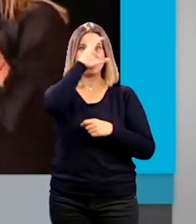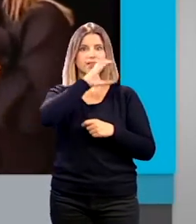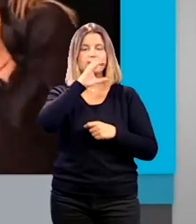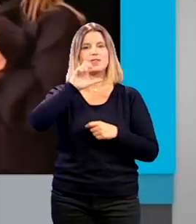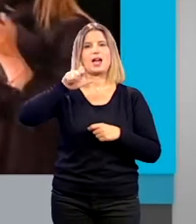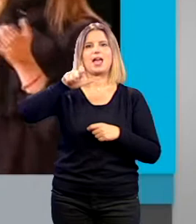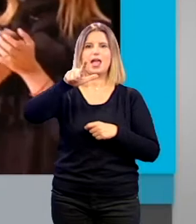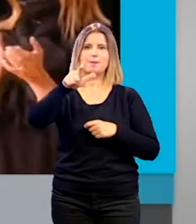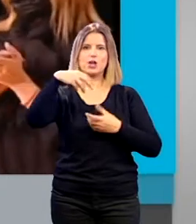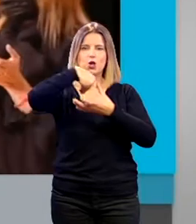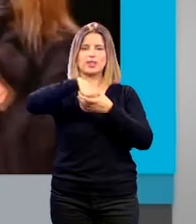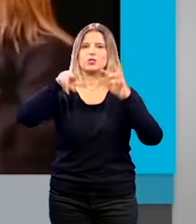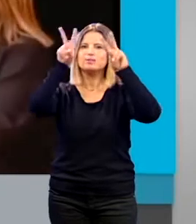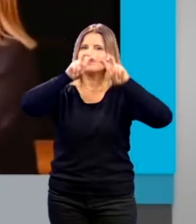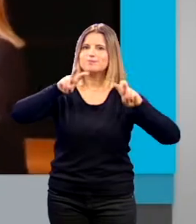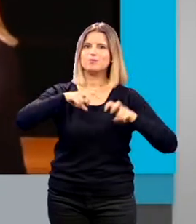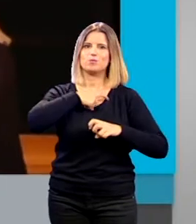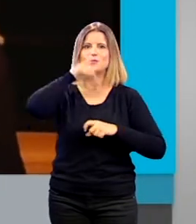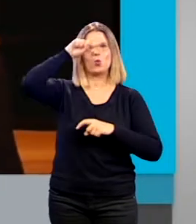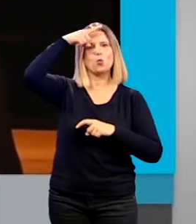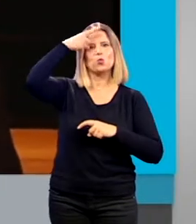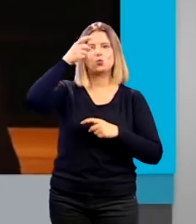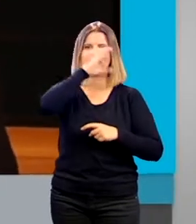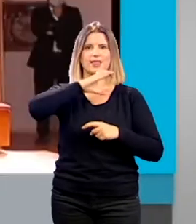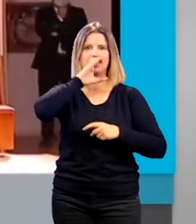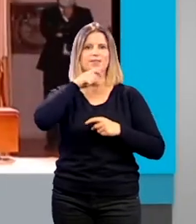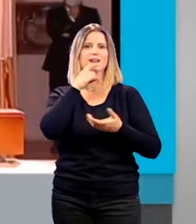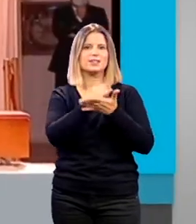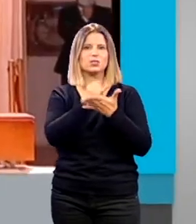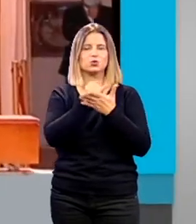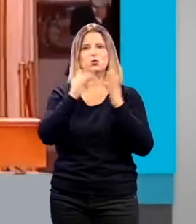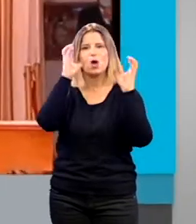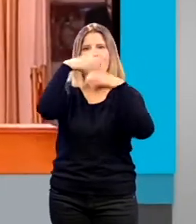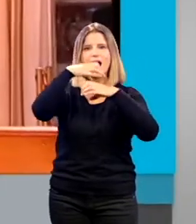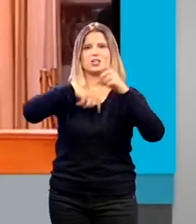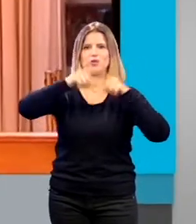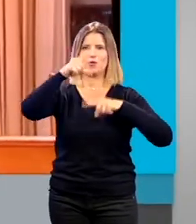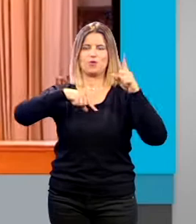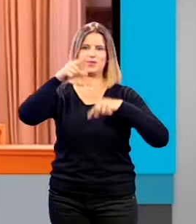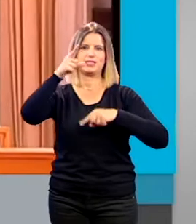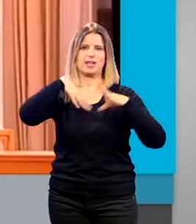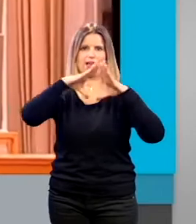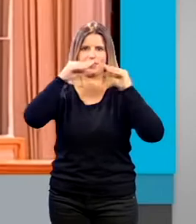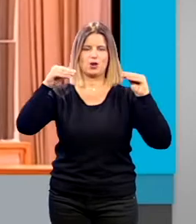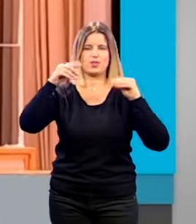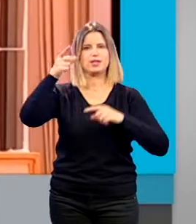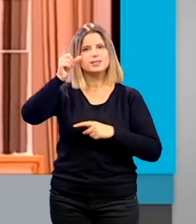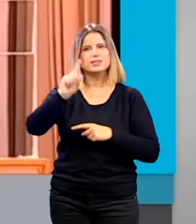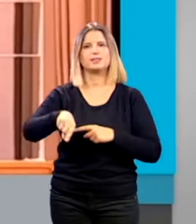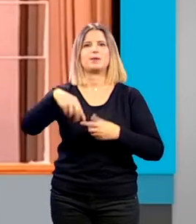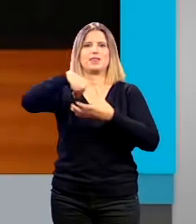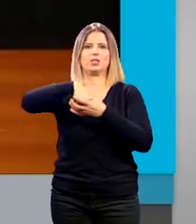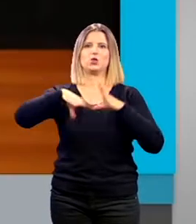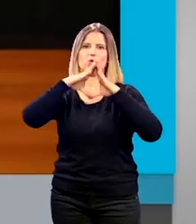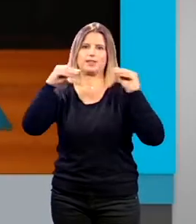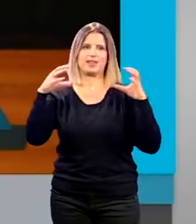García miembro de la Unidad de Cultura Científica del Instituto de Astrofísica de Andalucía y Miguel Cabrerizo catedrático de Física Aplicada en la Universidad de